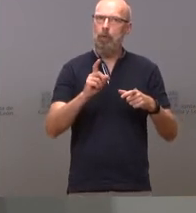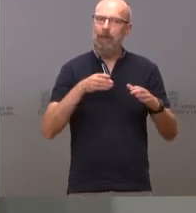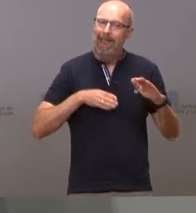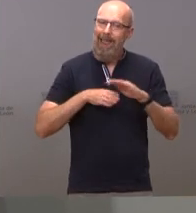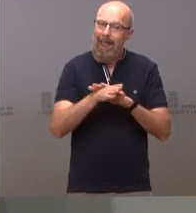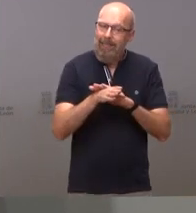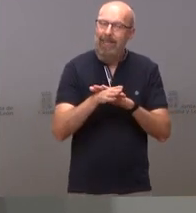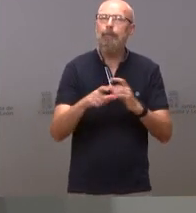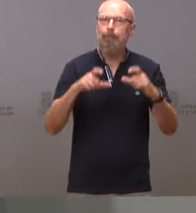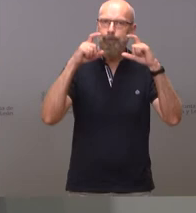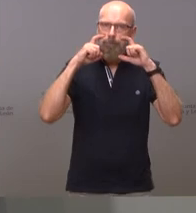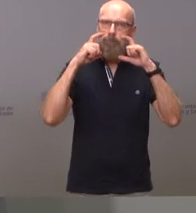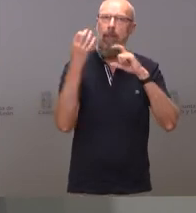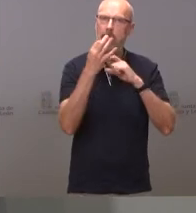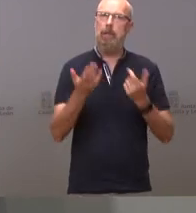mascarilla